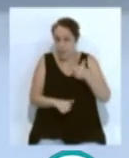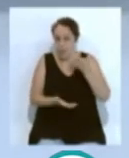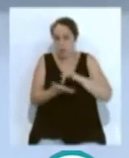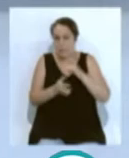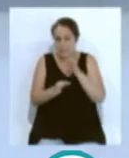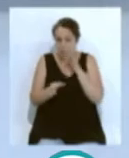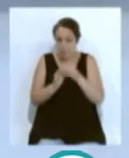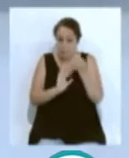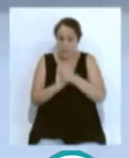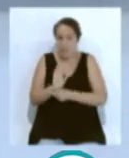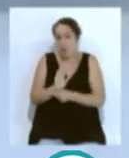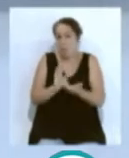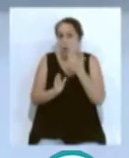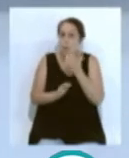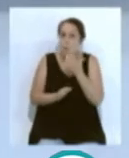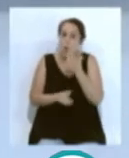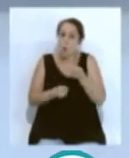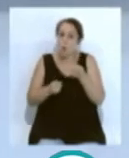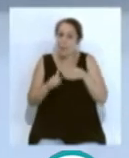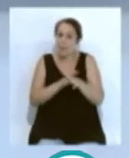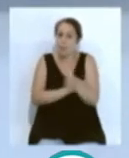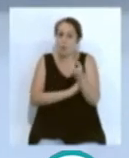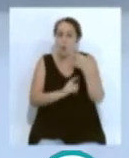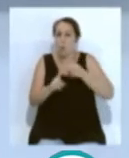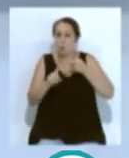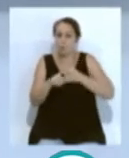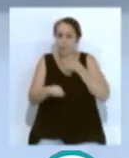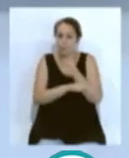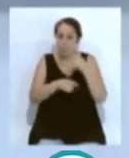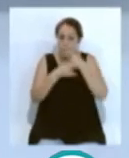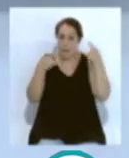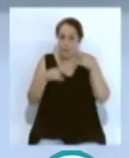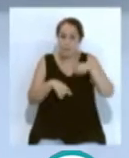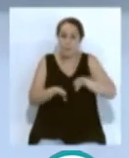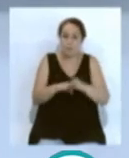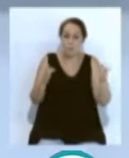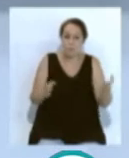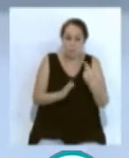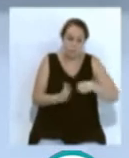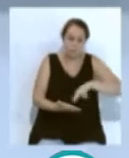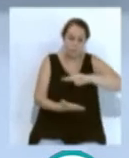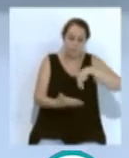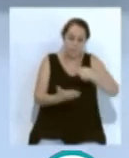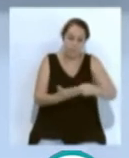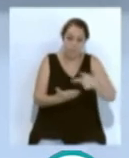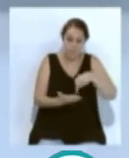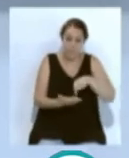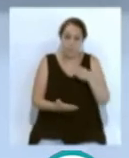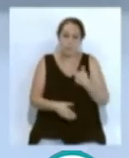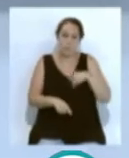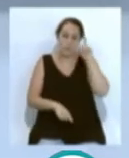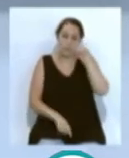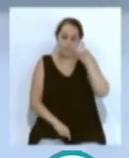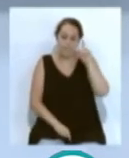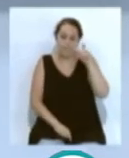como medidas como el control del acceso, el uso obligatorio de mascarillas y pupitres señalados. Los profesores docentes se toman